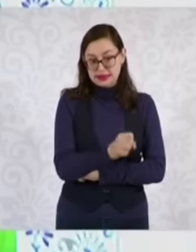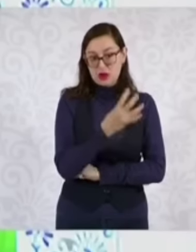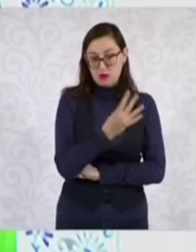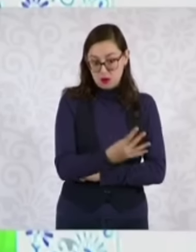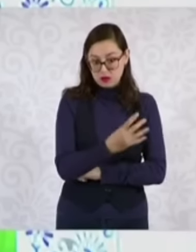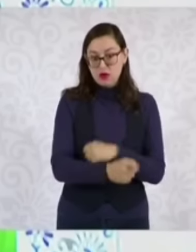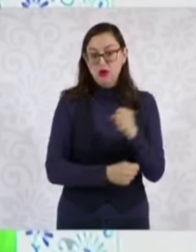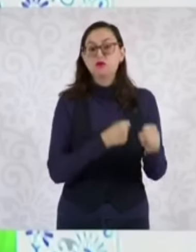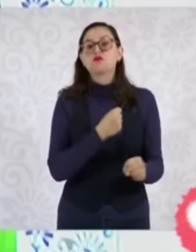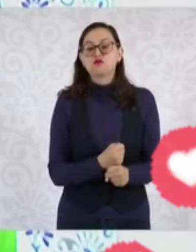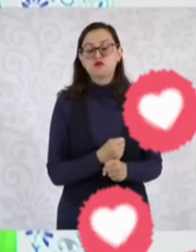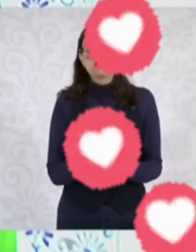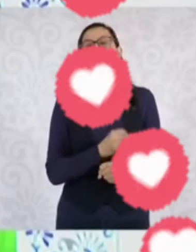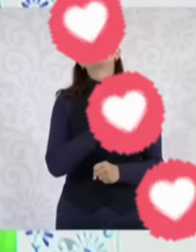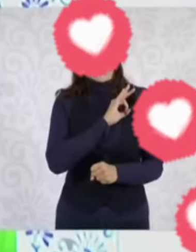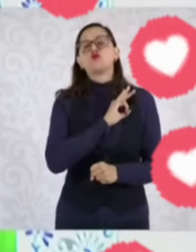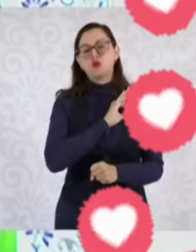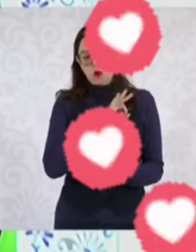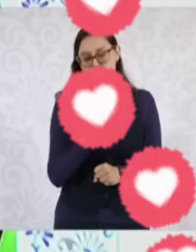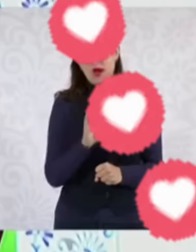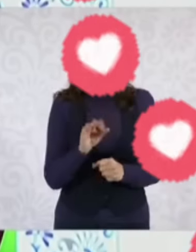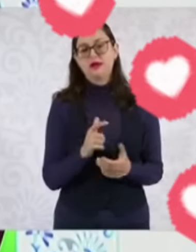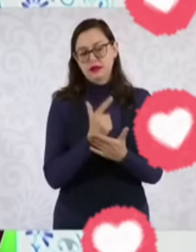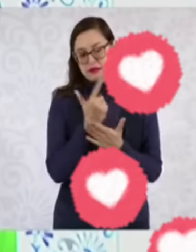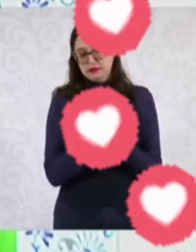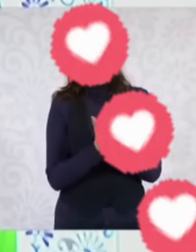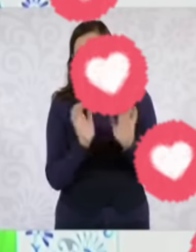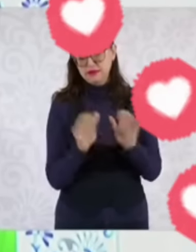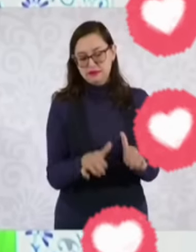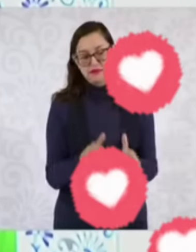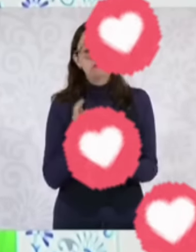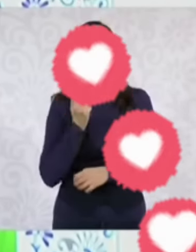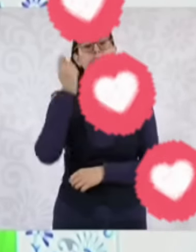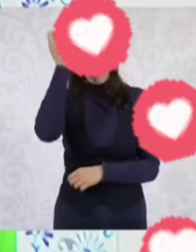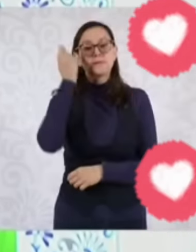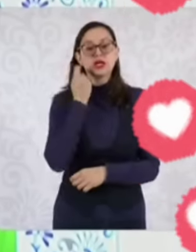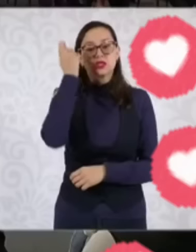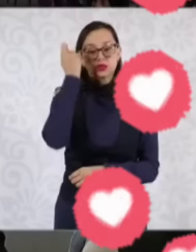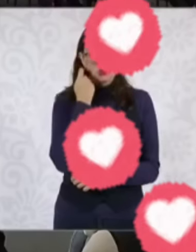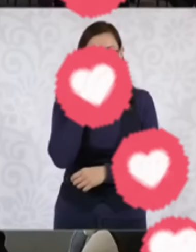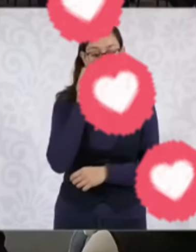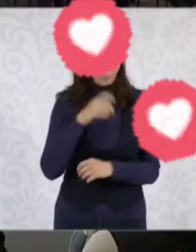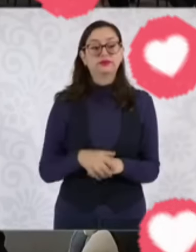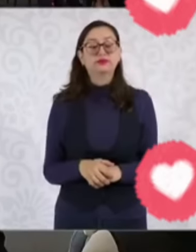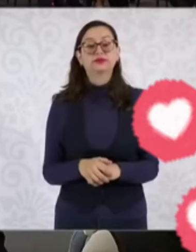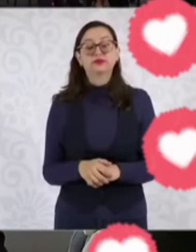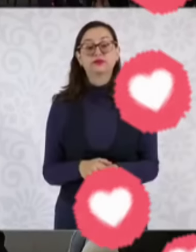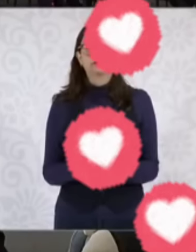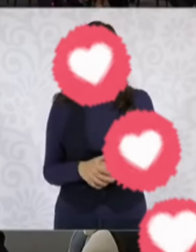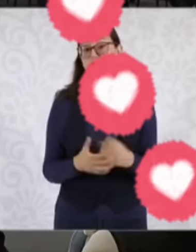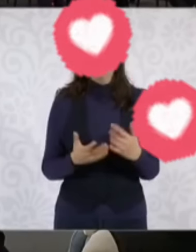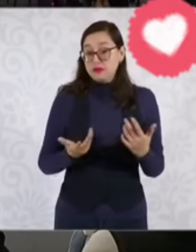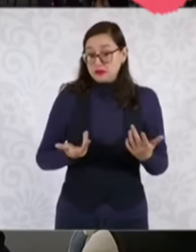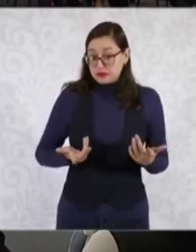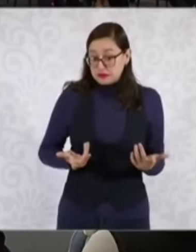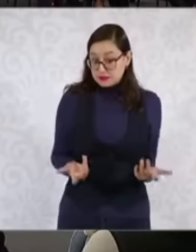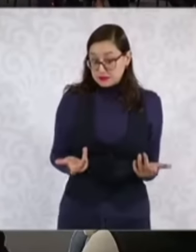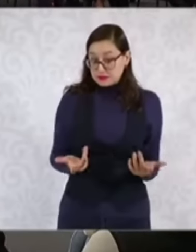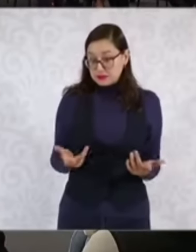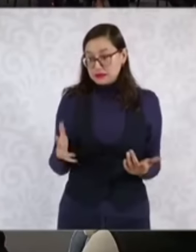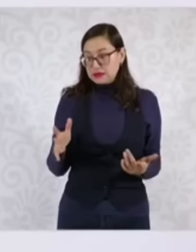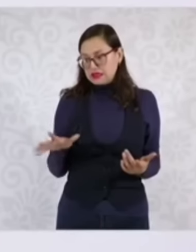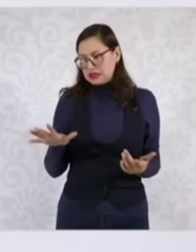podrán ya registrarse a esta pensión. Y para combatir las brechas de desigualdad con los pueblos